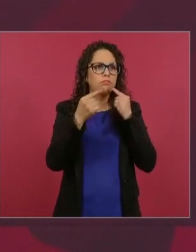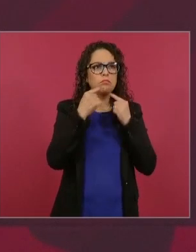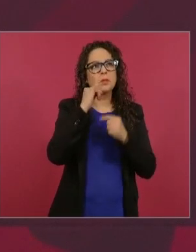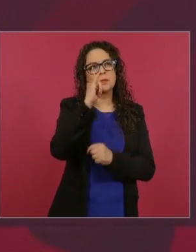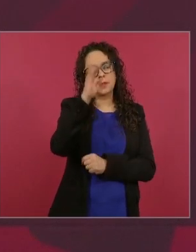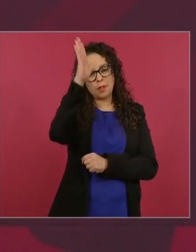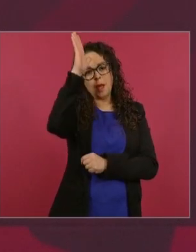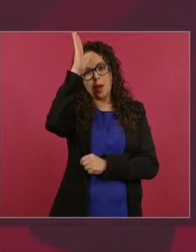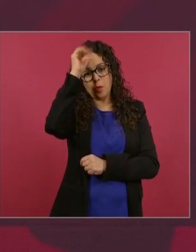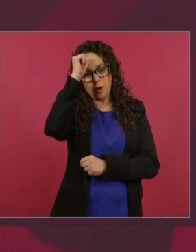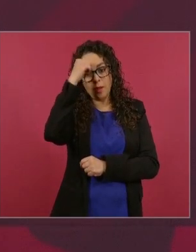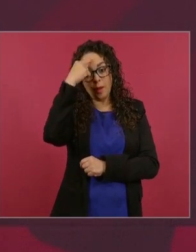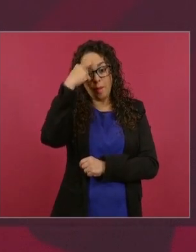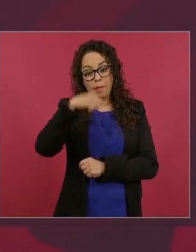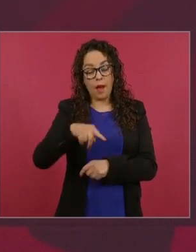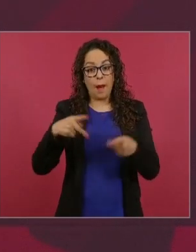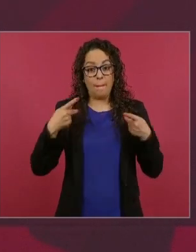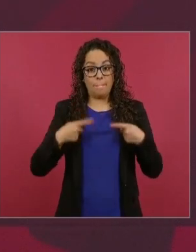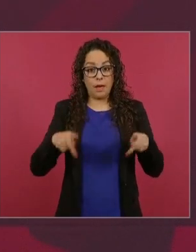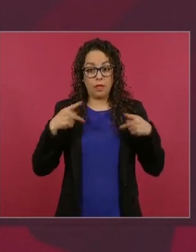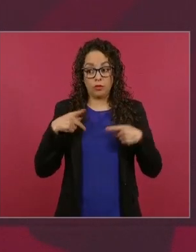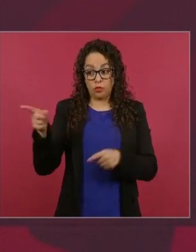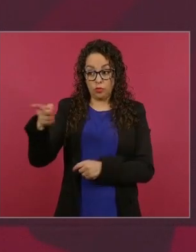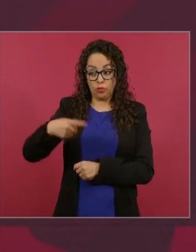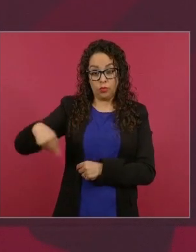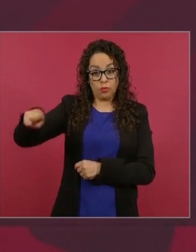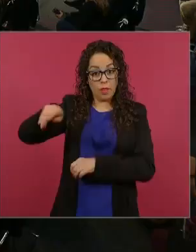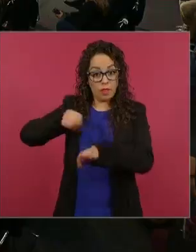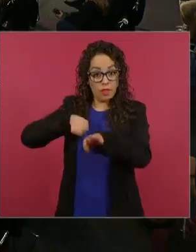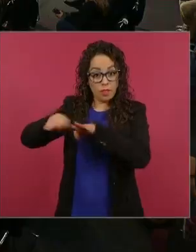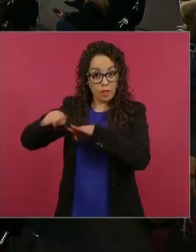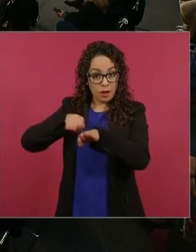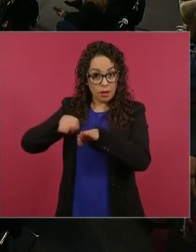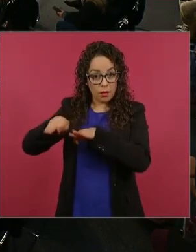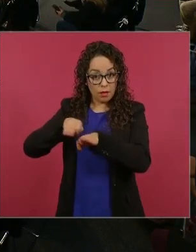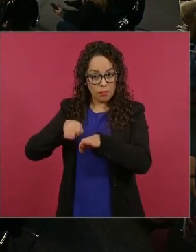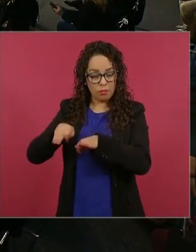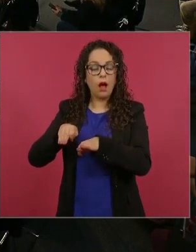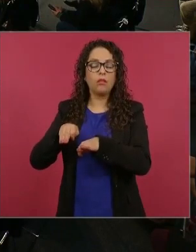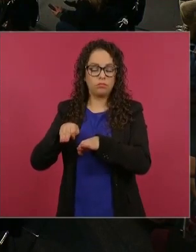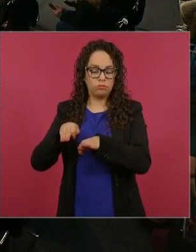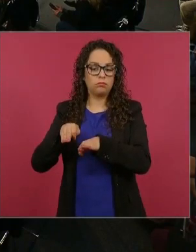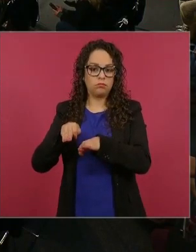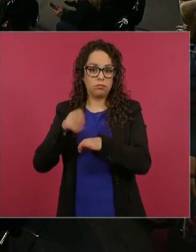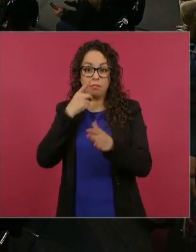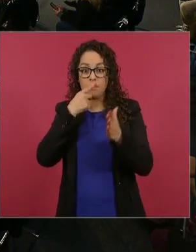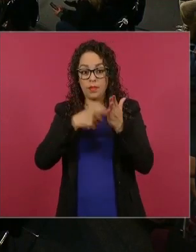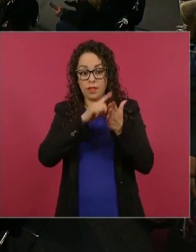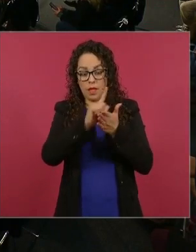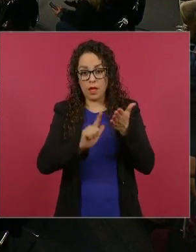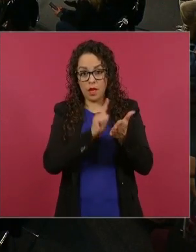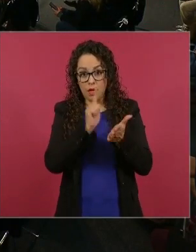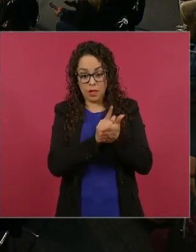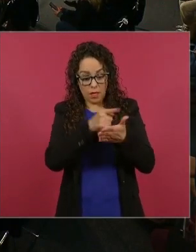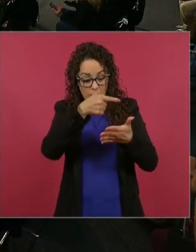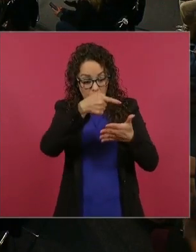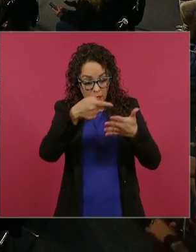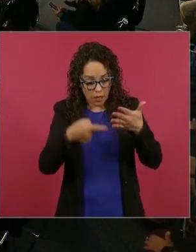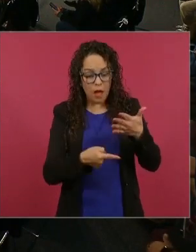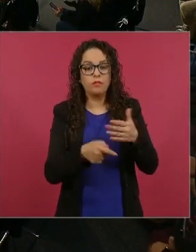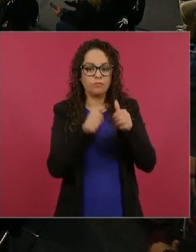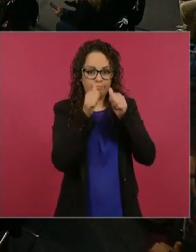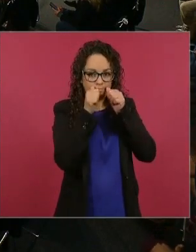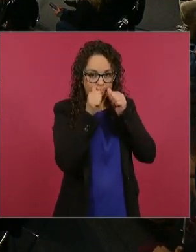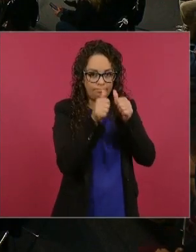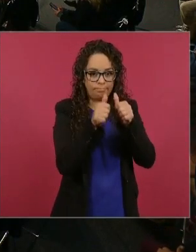atender a todos los trabajadores de conformidad con la ley, tanto a los